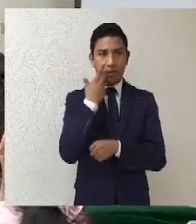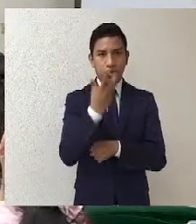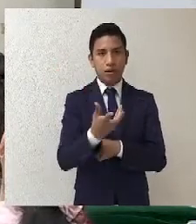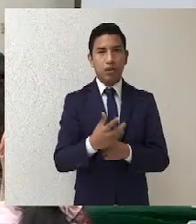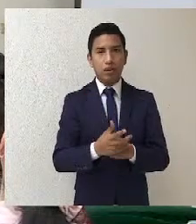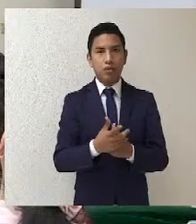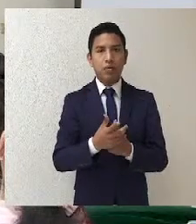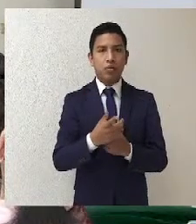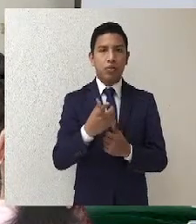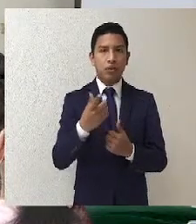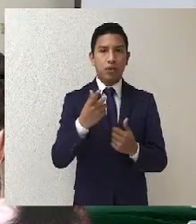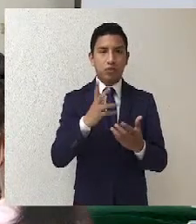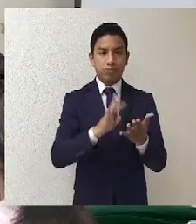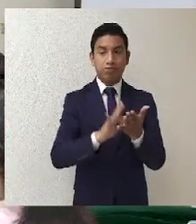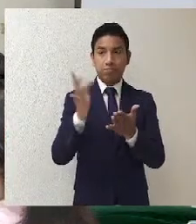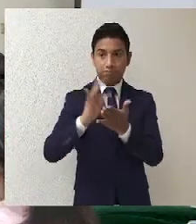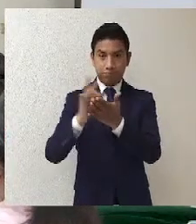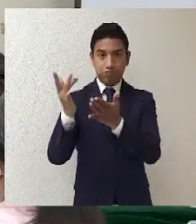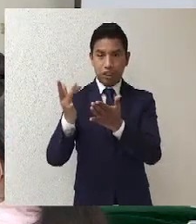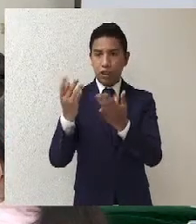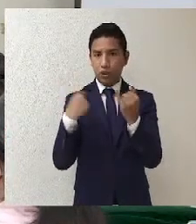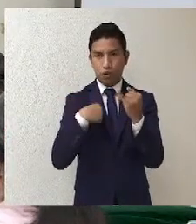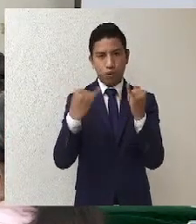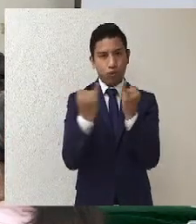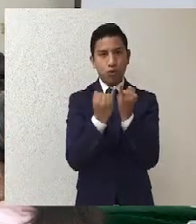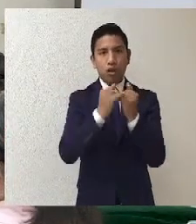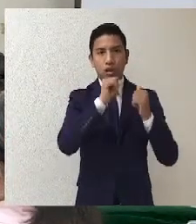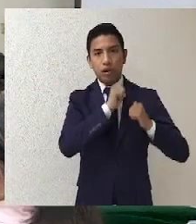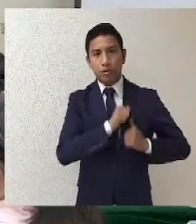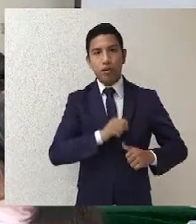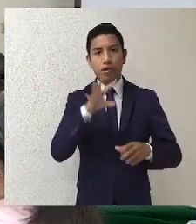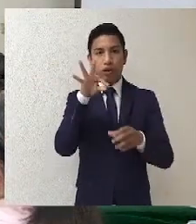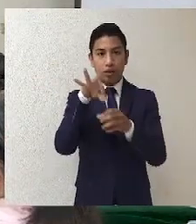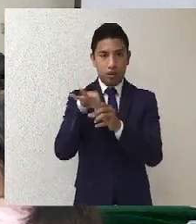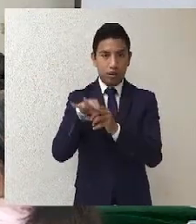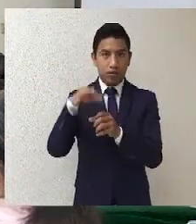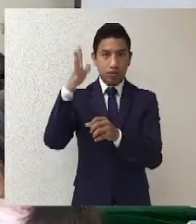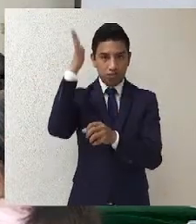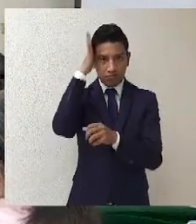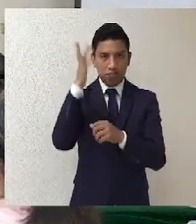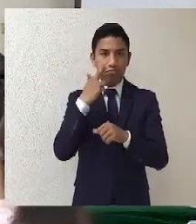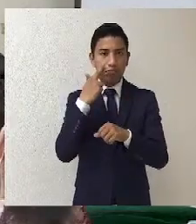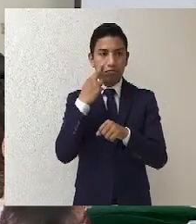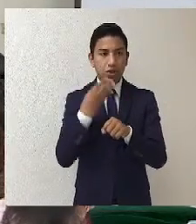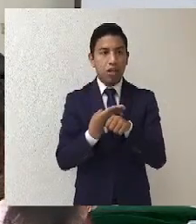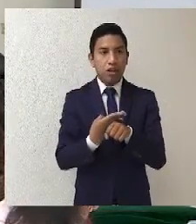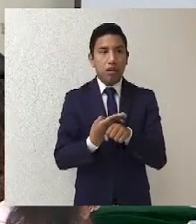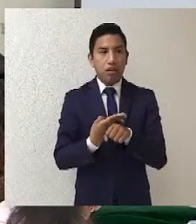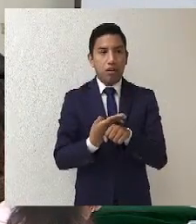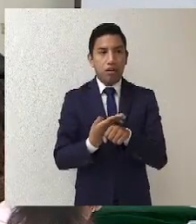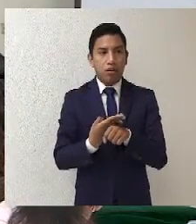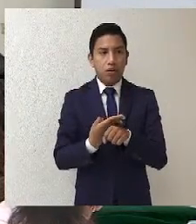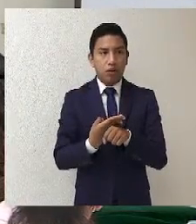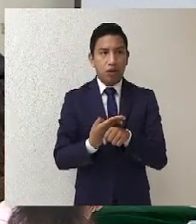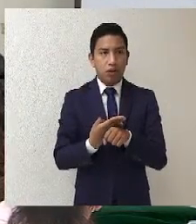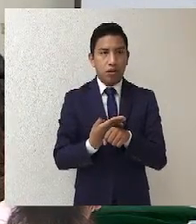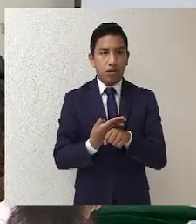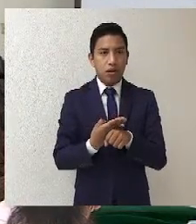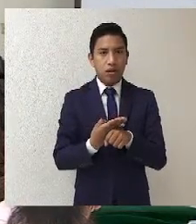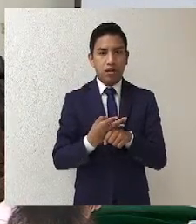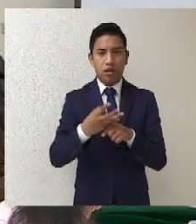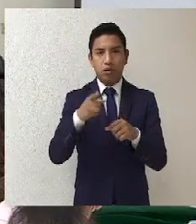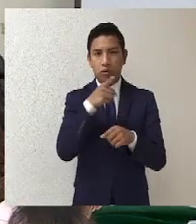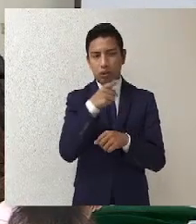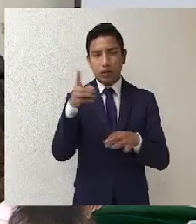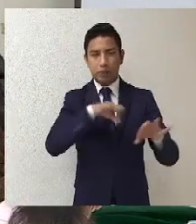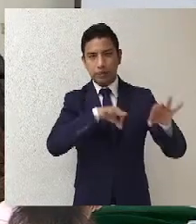agradecimientos, muy especialmente a las autoridades electorales, yo sé que tienen agendas muy